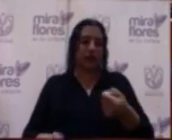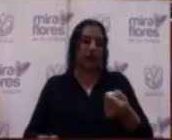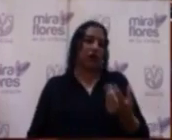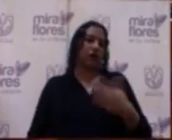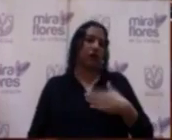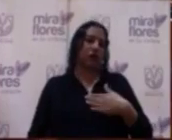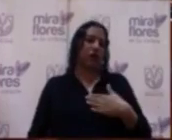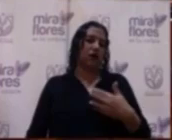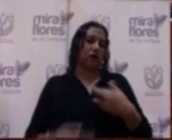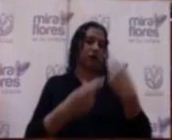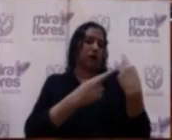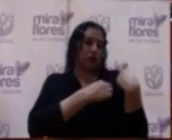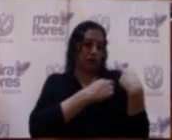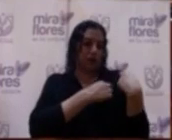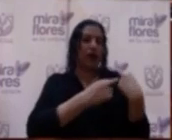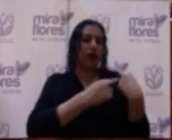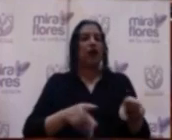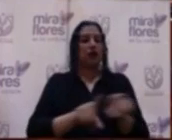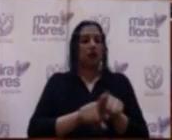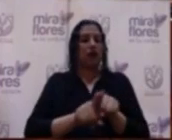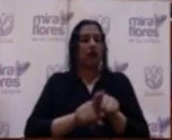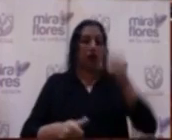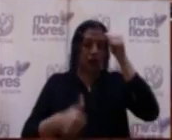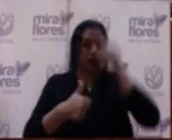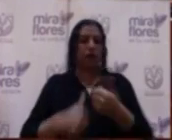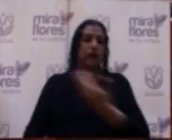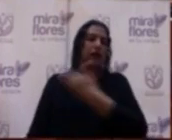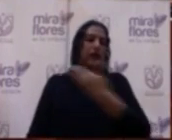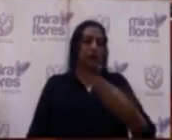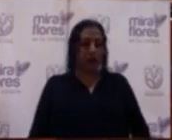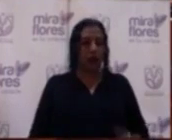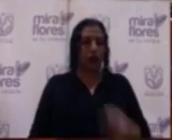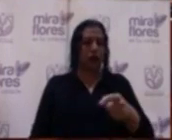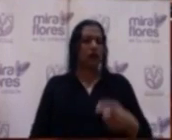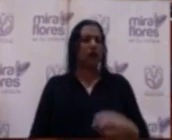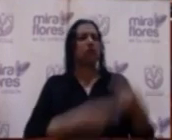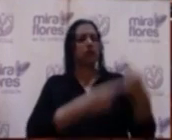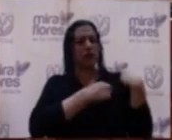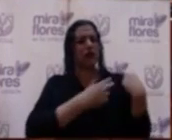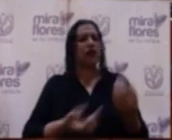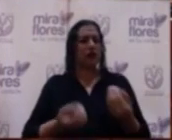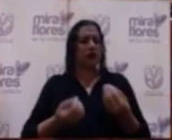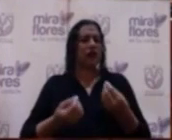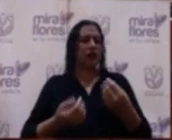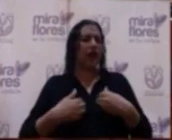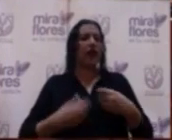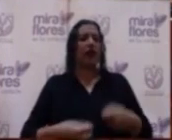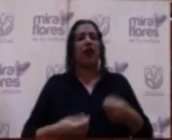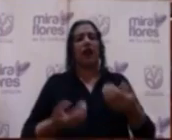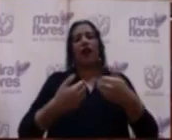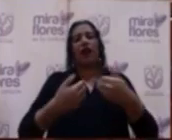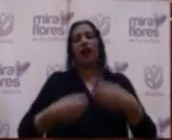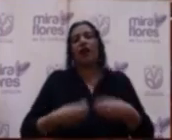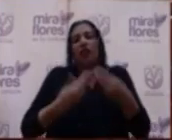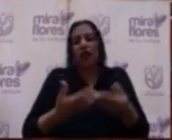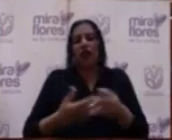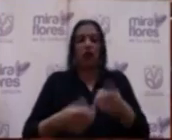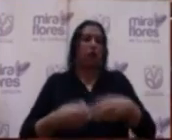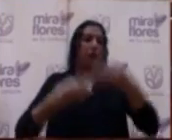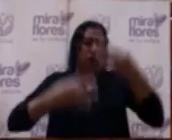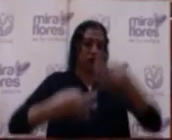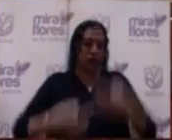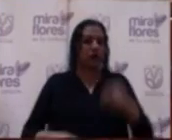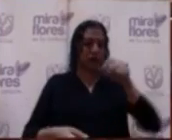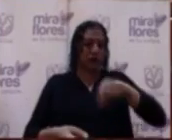deberíamos darle más. Pero acordémonos que el Estado, repito, es quien debe tener un presupuesto para los bomberos, el cual no lo hace y hay que